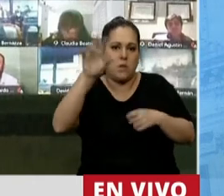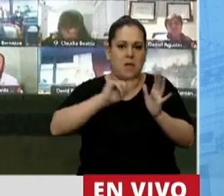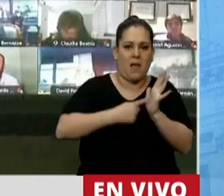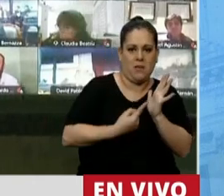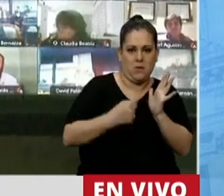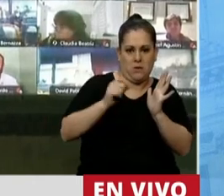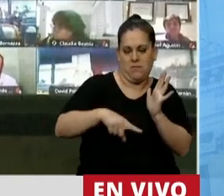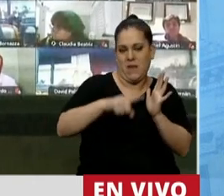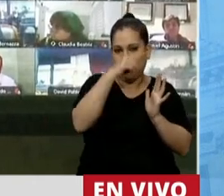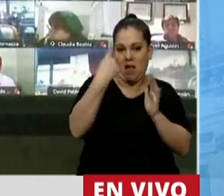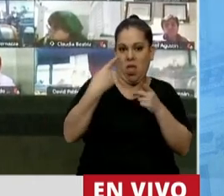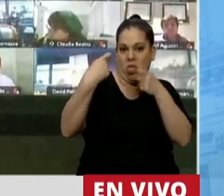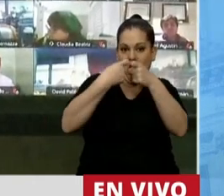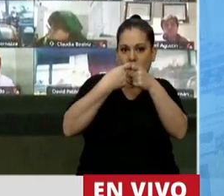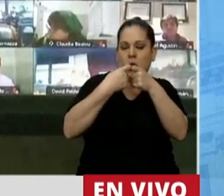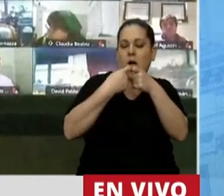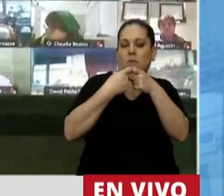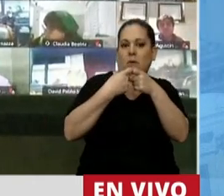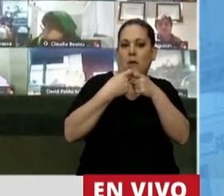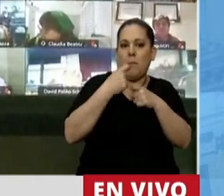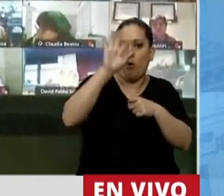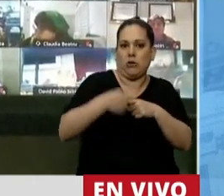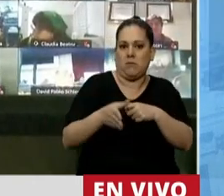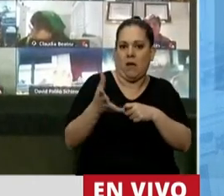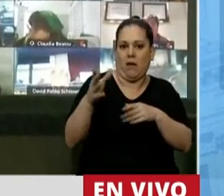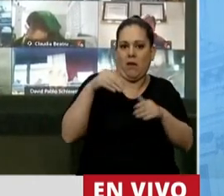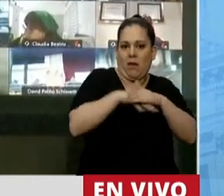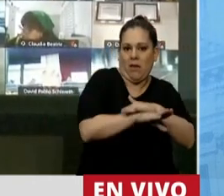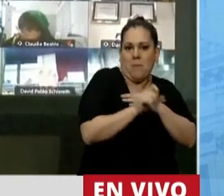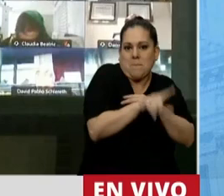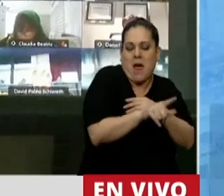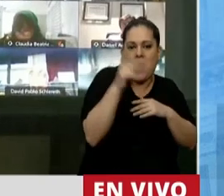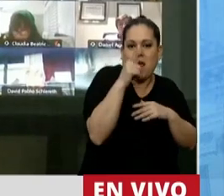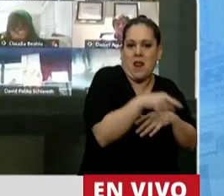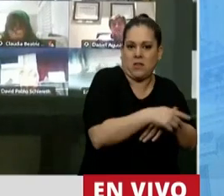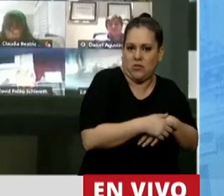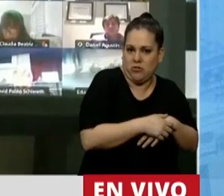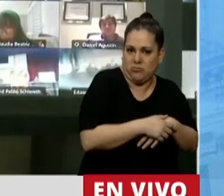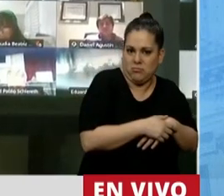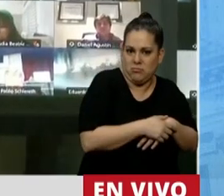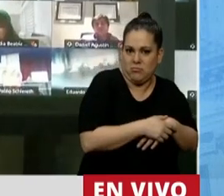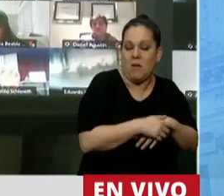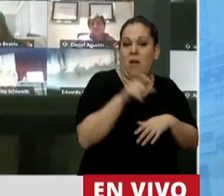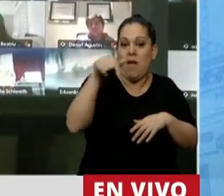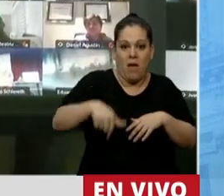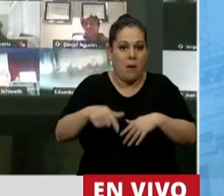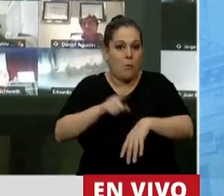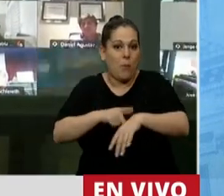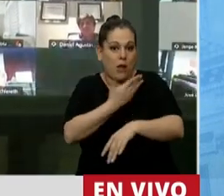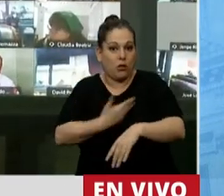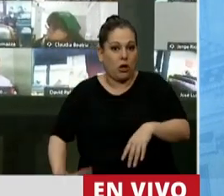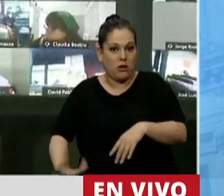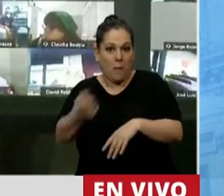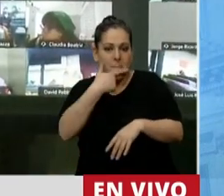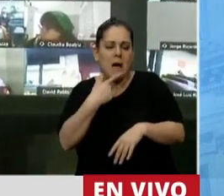le correspondía. Y al expresidente Mauricio Macri, todos los días, gente del actual gobierno, le pedía que